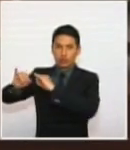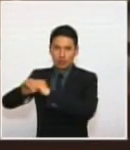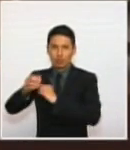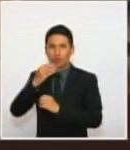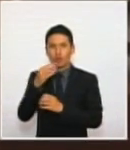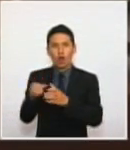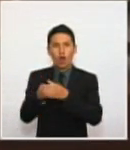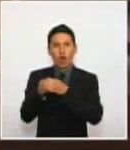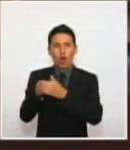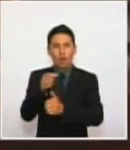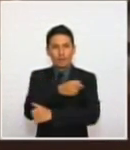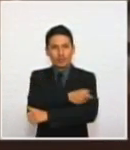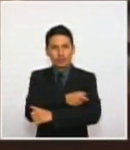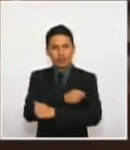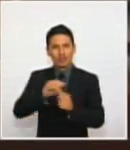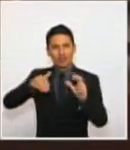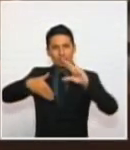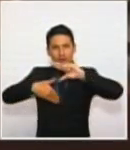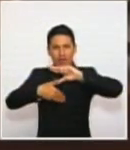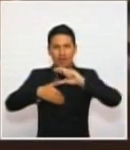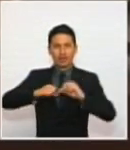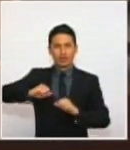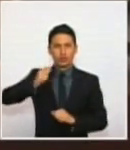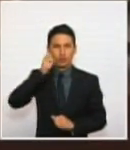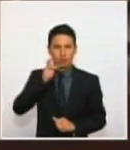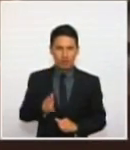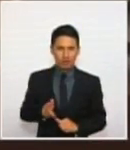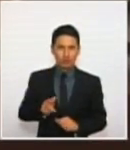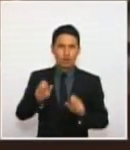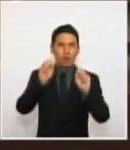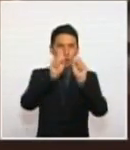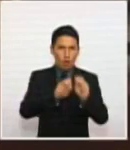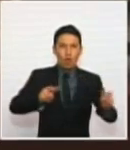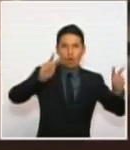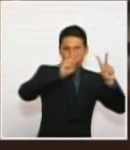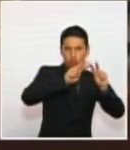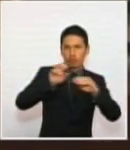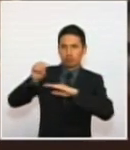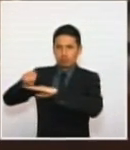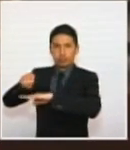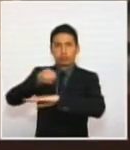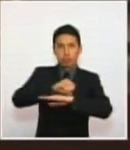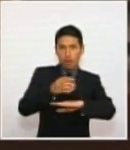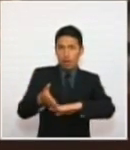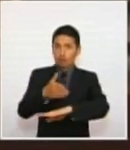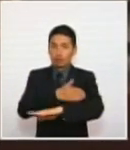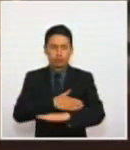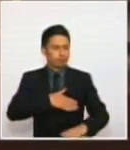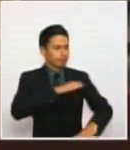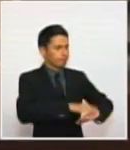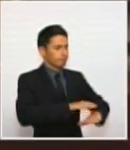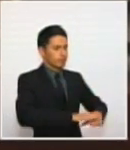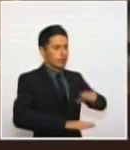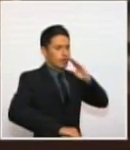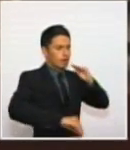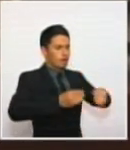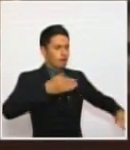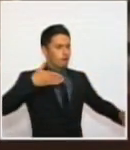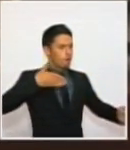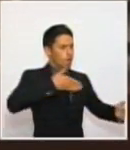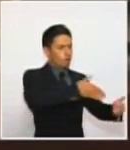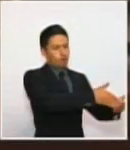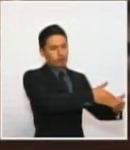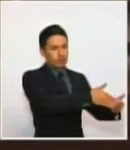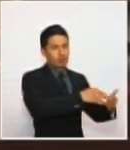la Comisión Interamericana de Derechos Humanos, Naciones Unidas, se hayan pronunciado en contra de este